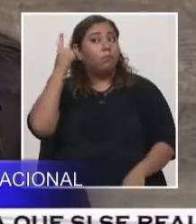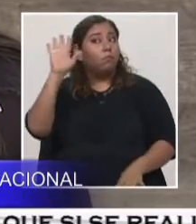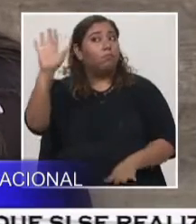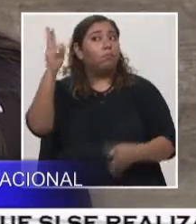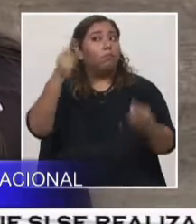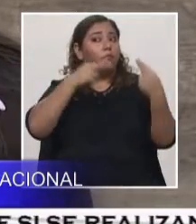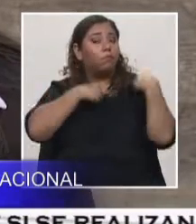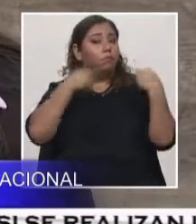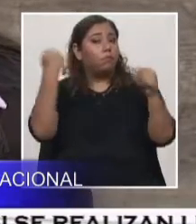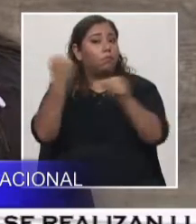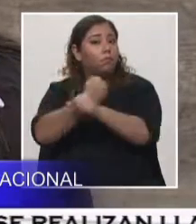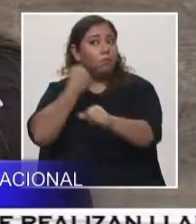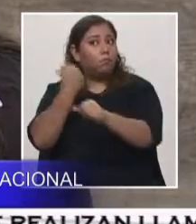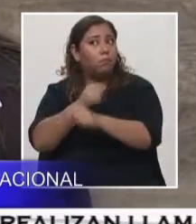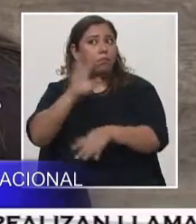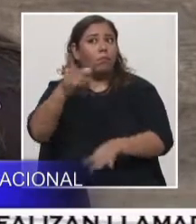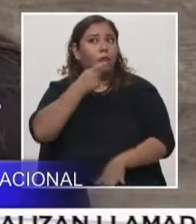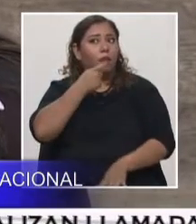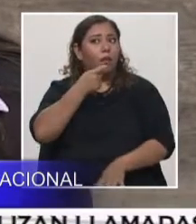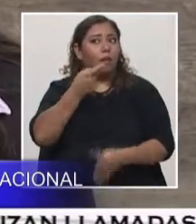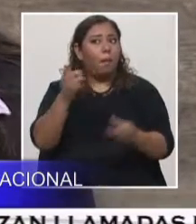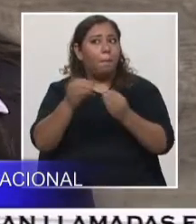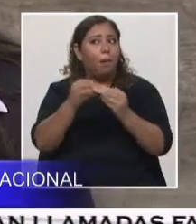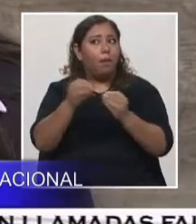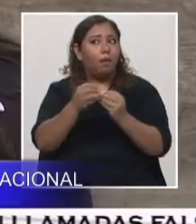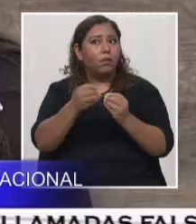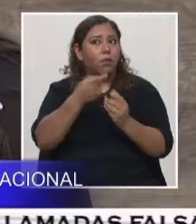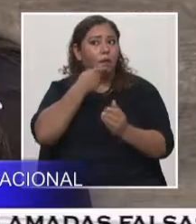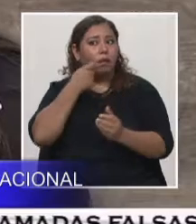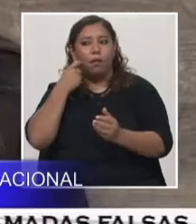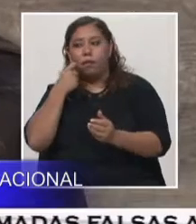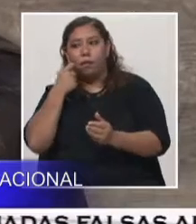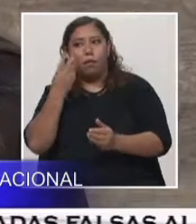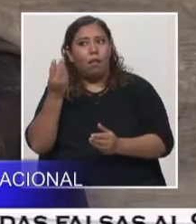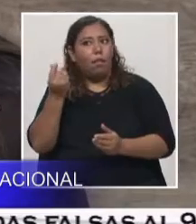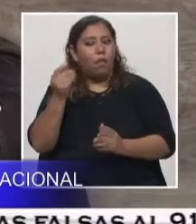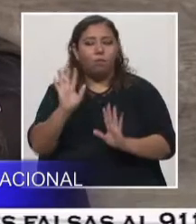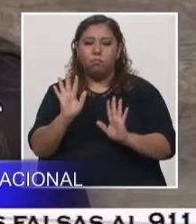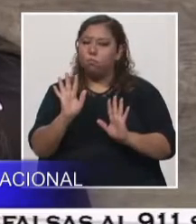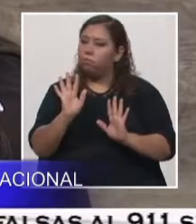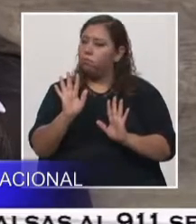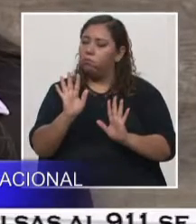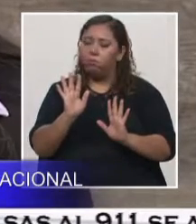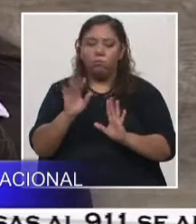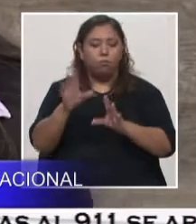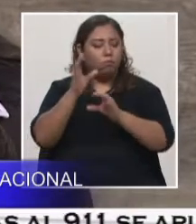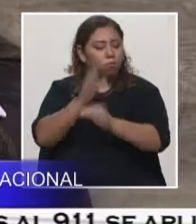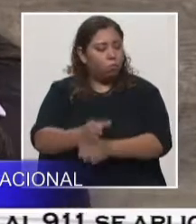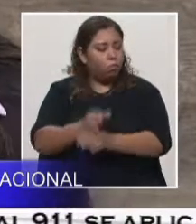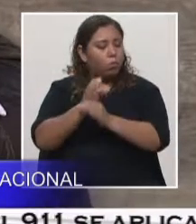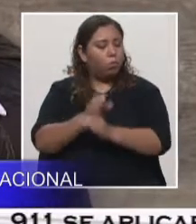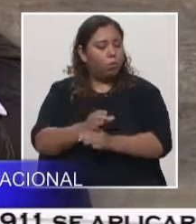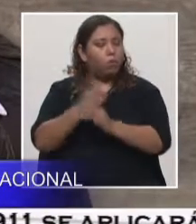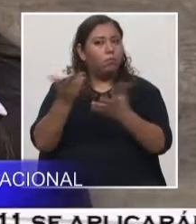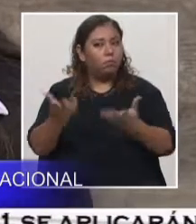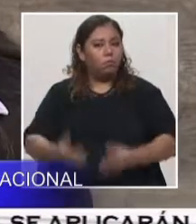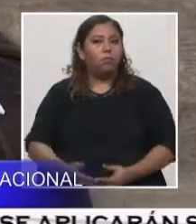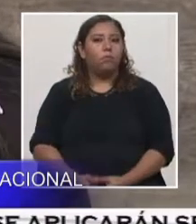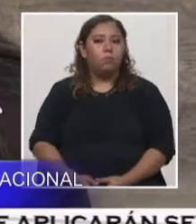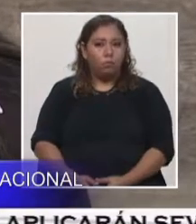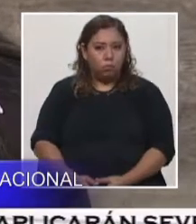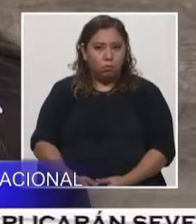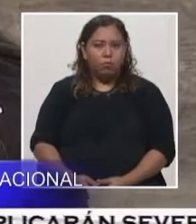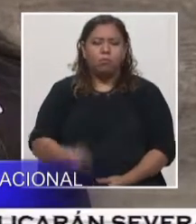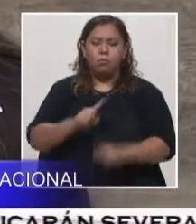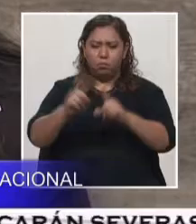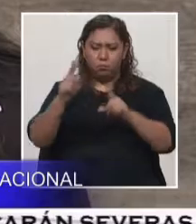Aunque muchas personas digan, ¿verdad? Siempre hay un daño en el ambiente, pero si desarrollamos bien lo que es la minería, creo que podemos hacerlo